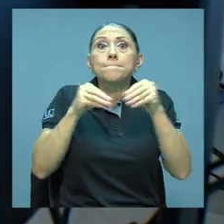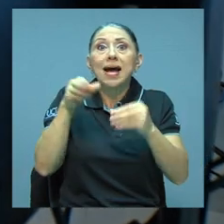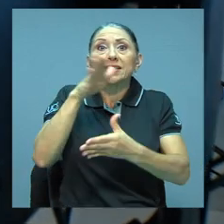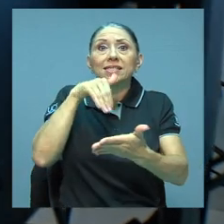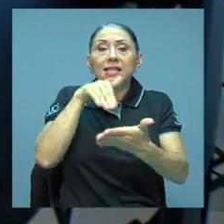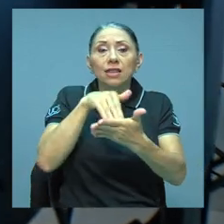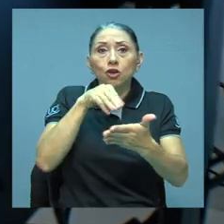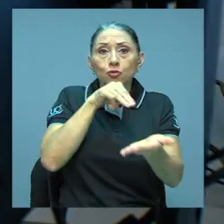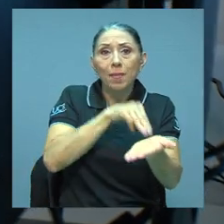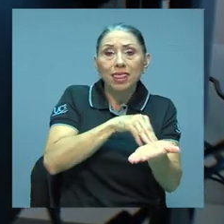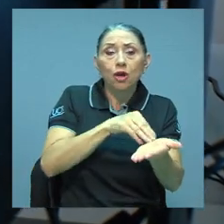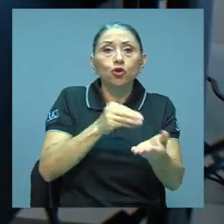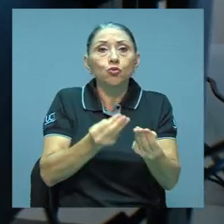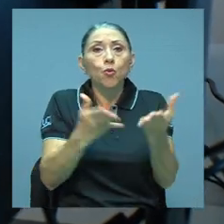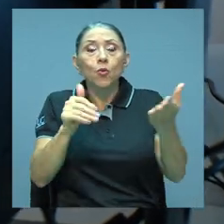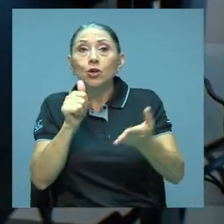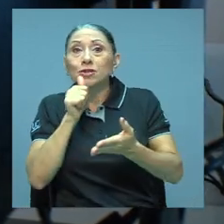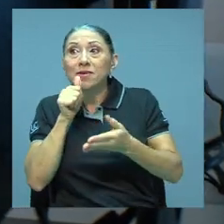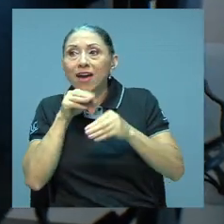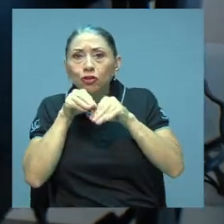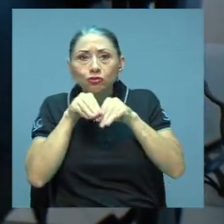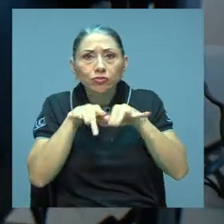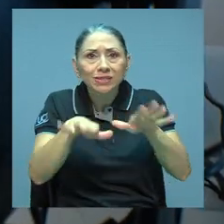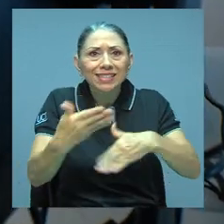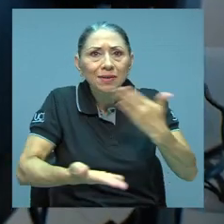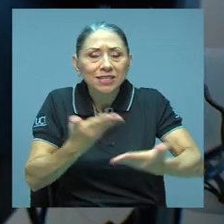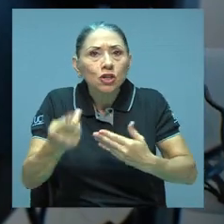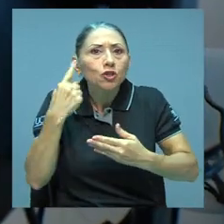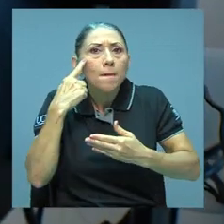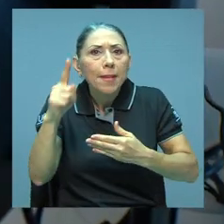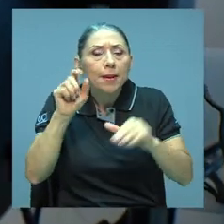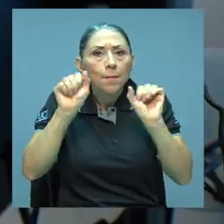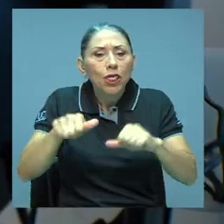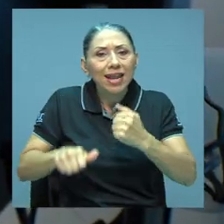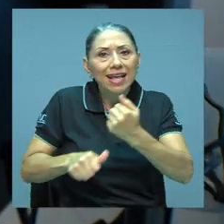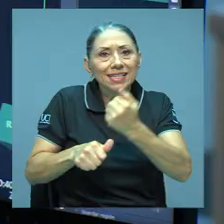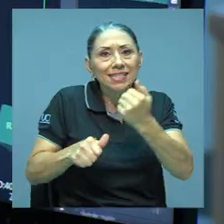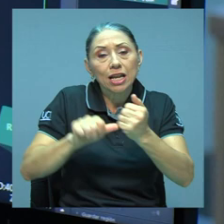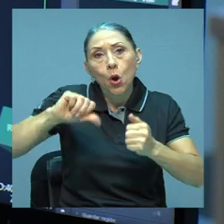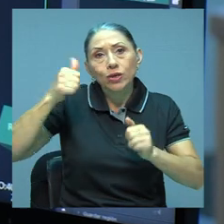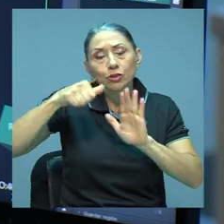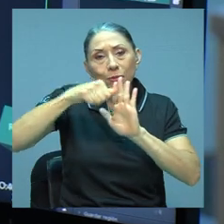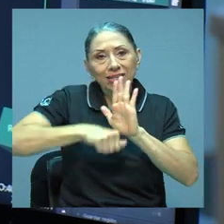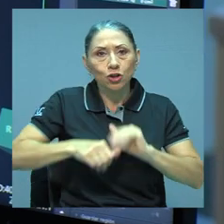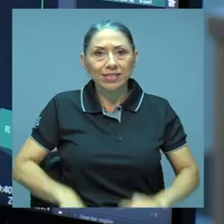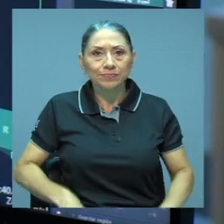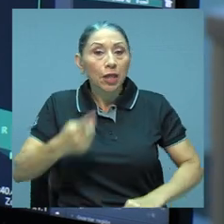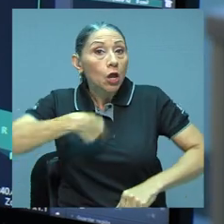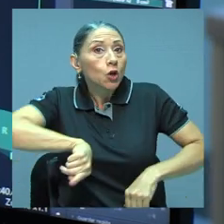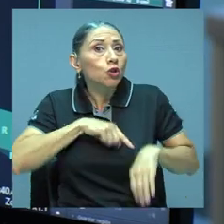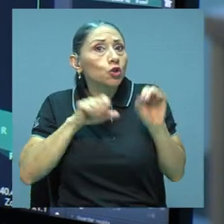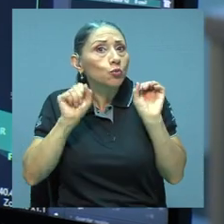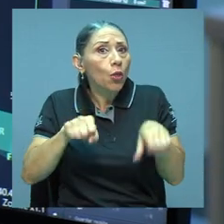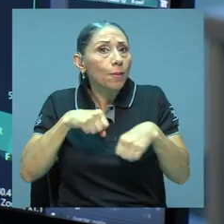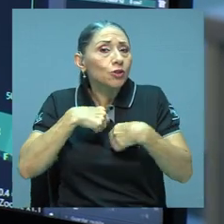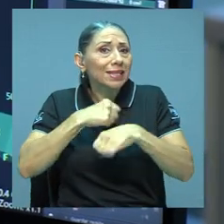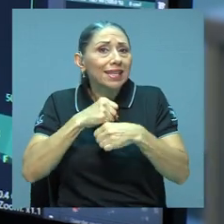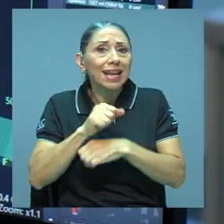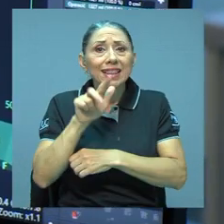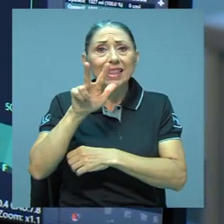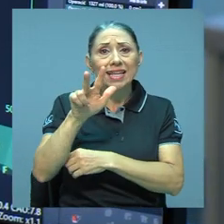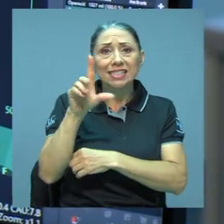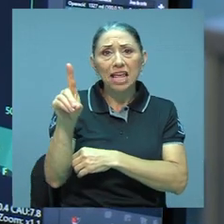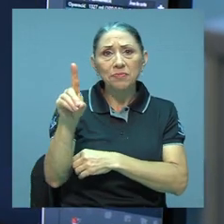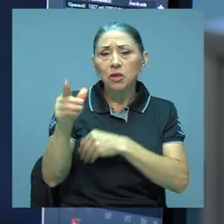médicos, tanto públicos como privados, y asistir en otras clases de operaciones. Prácticamente podemos reconstruir en tercera dimensión